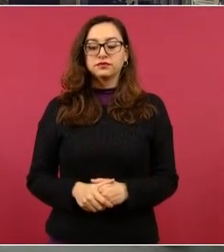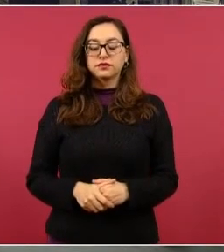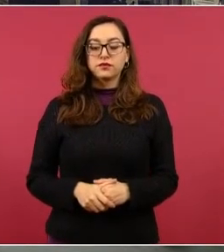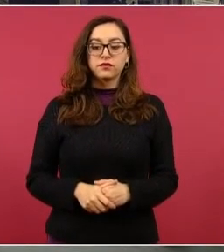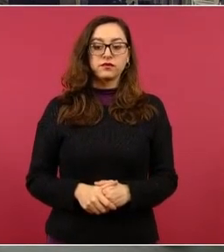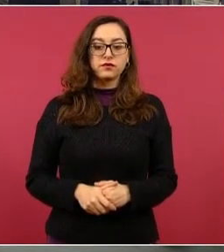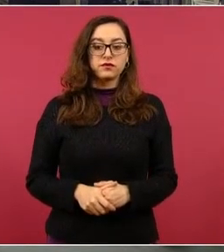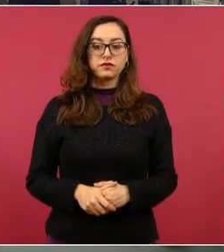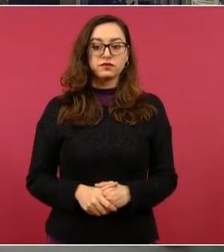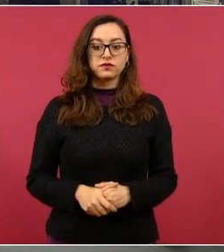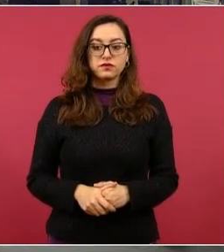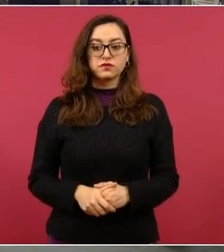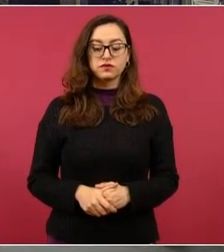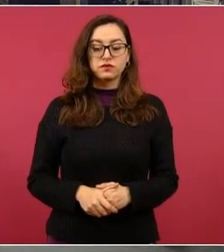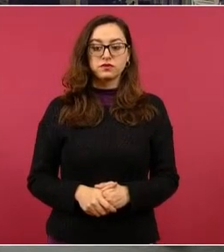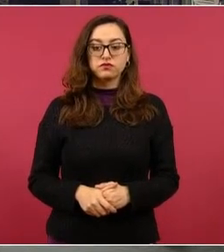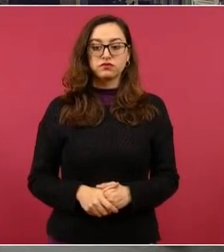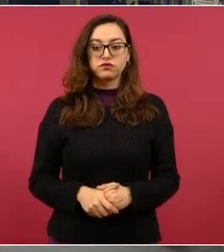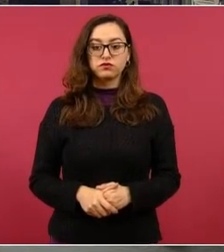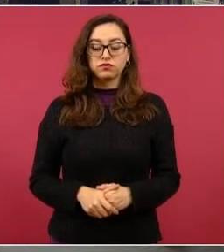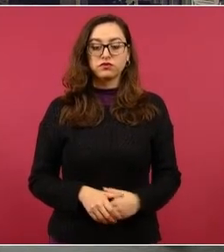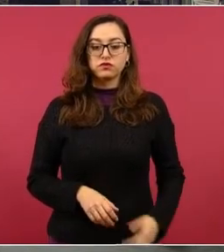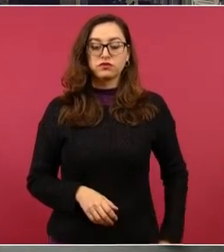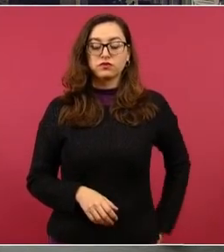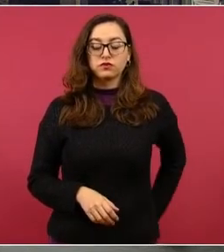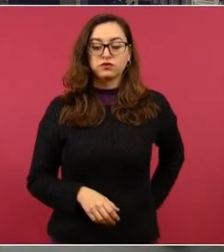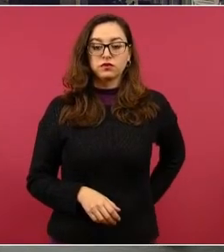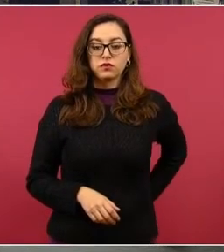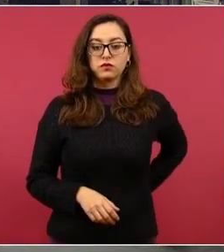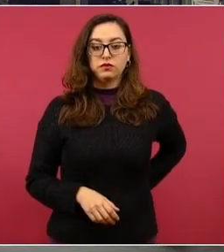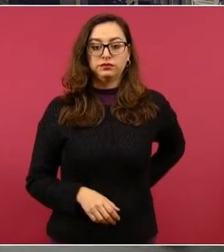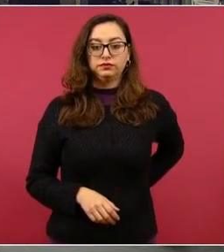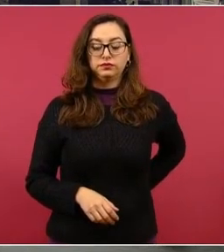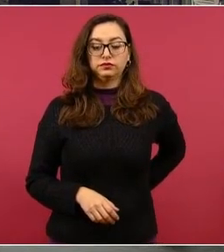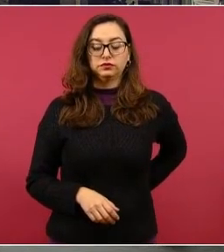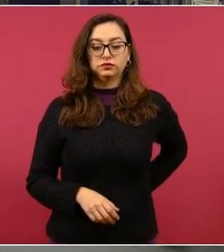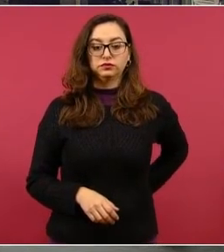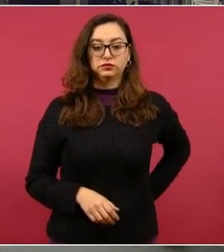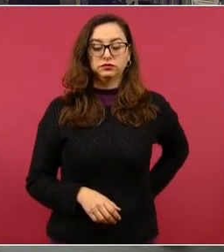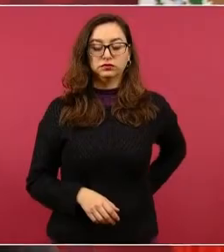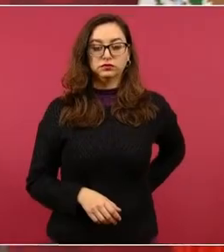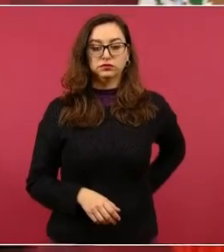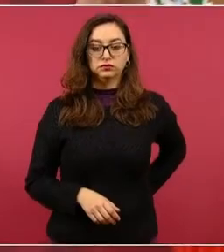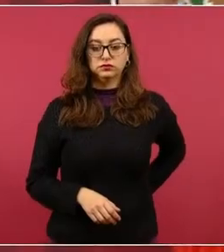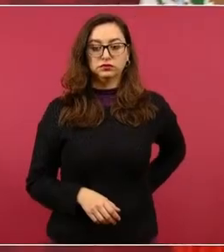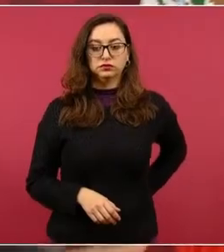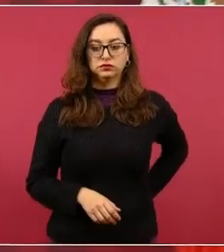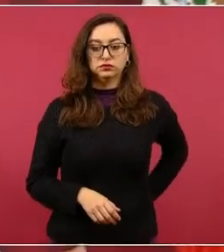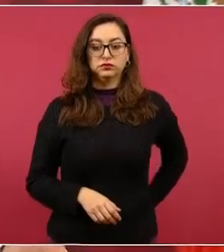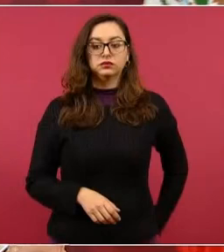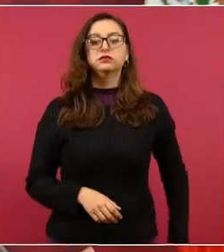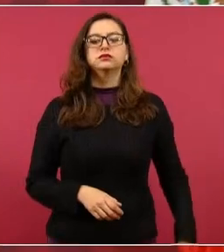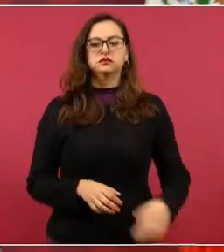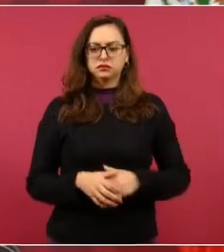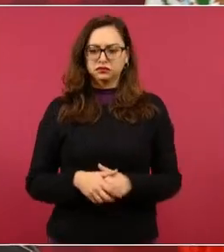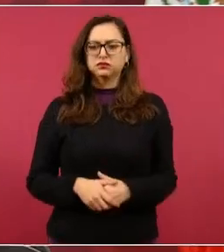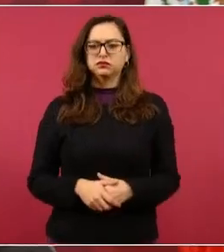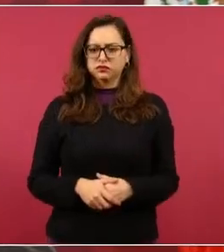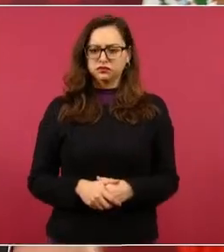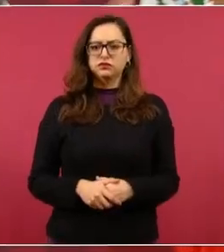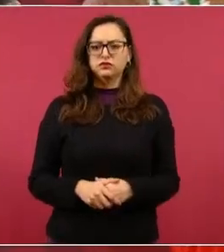notificadas? Sí, porque si estamos inconformes,